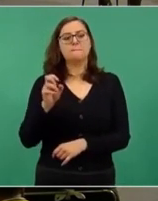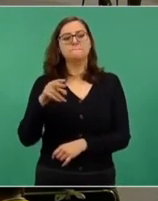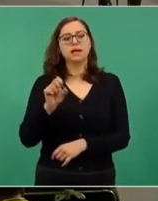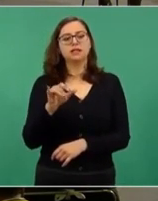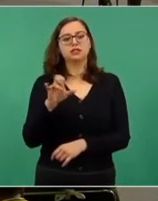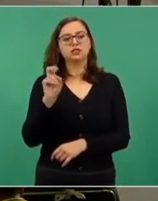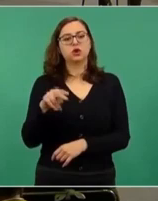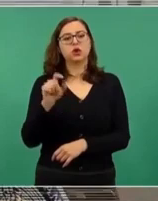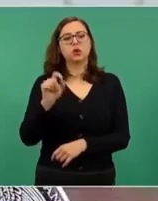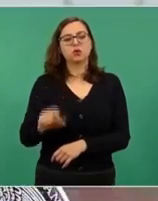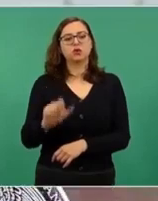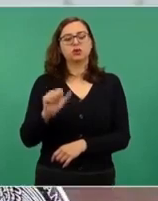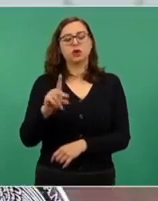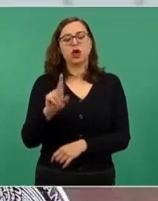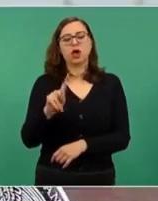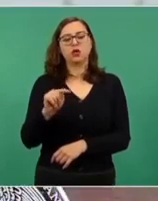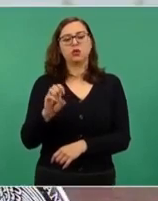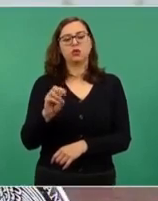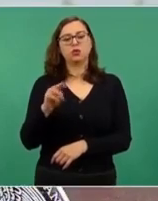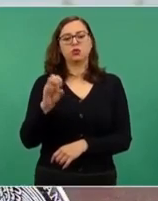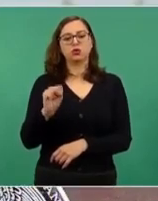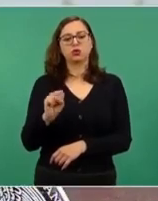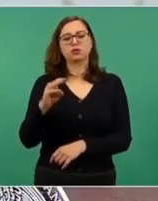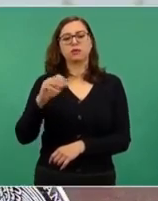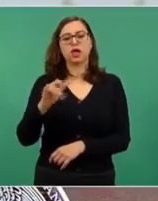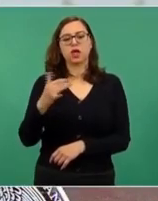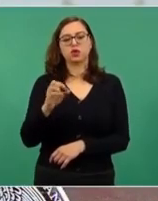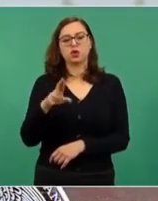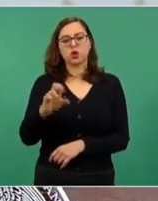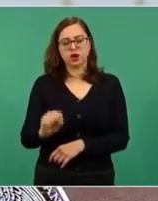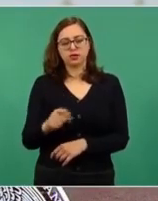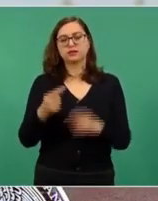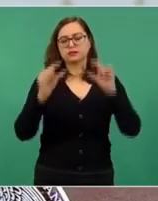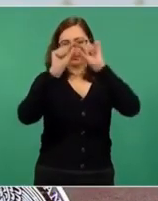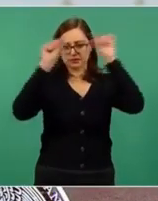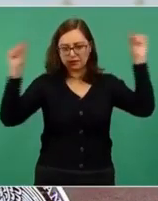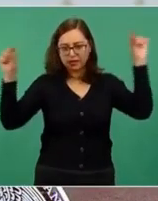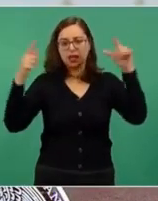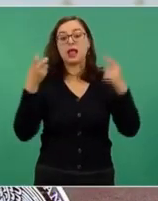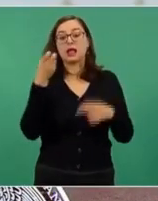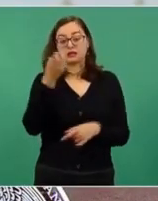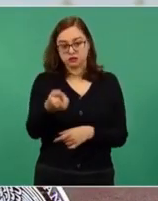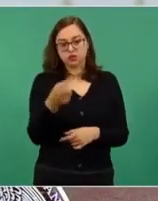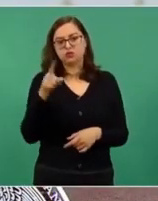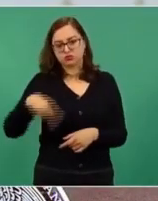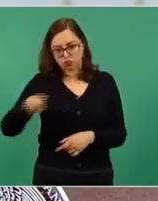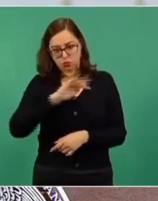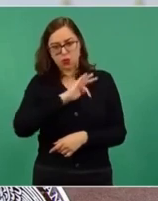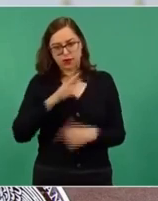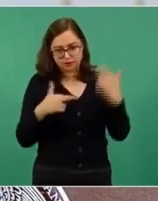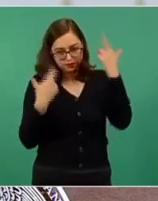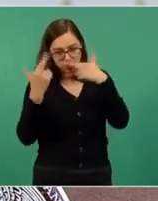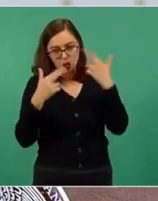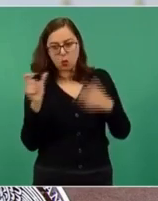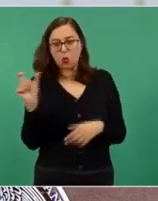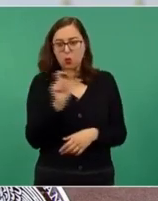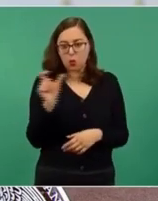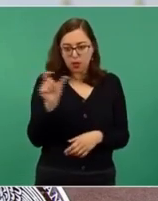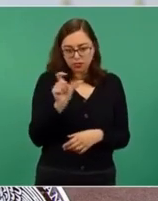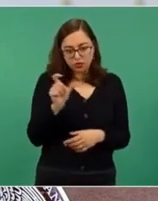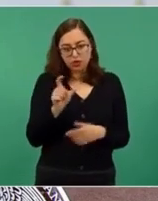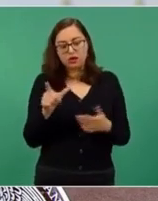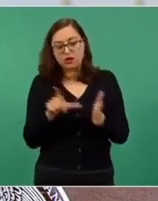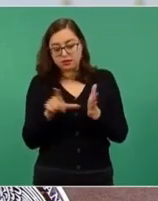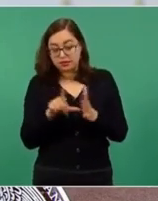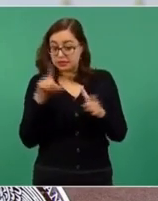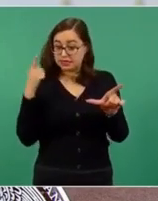y ahí pueden consultar cuando ya va a estar lista su tarjeta, van a capturar su cur